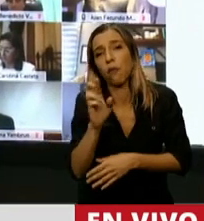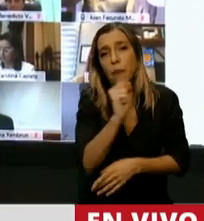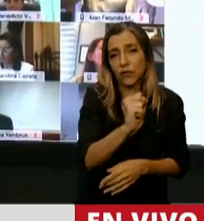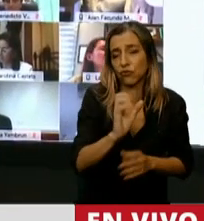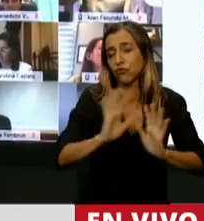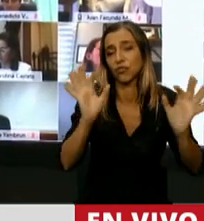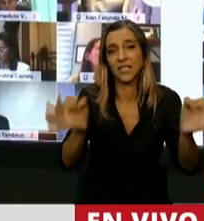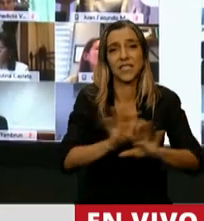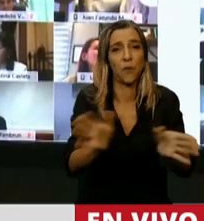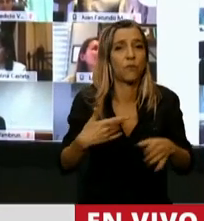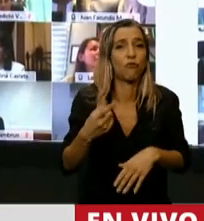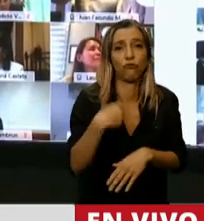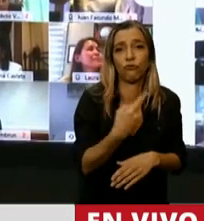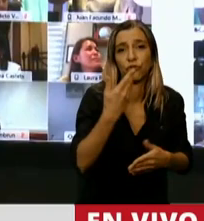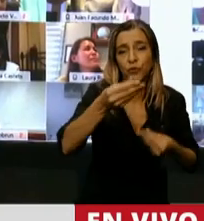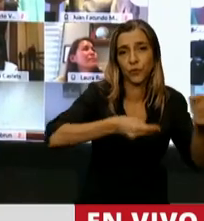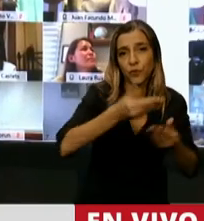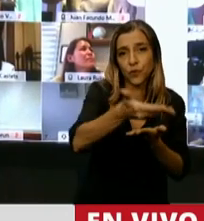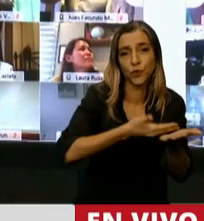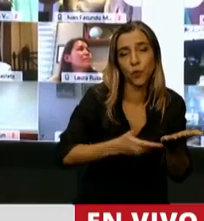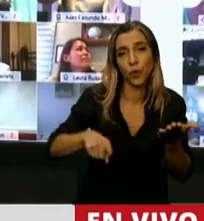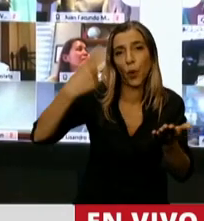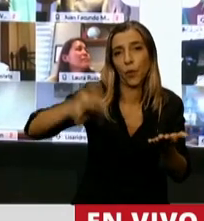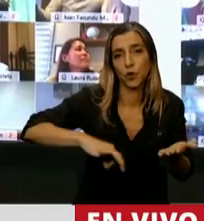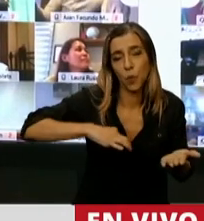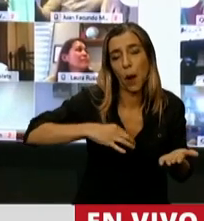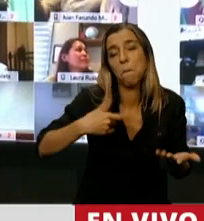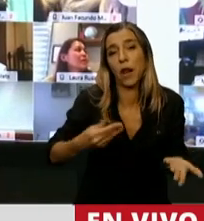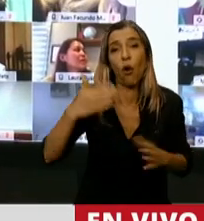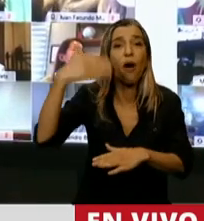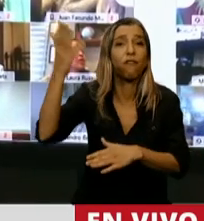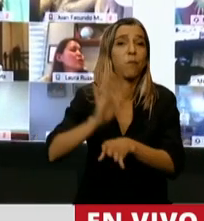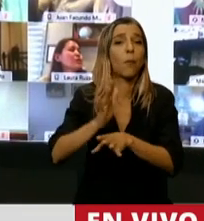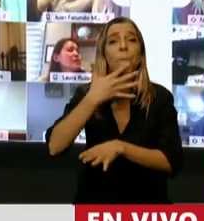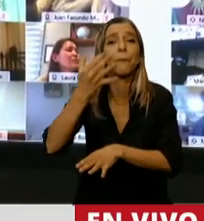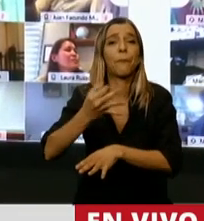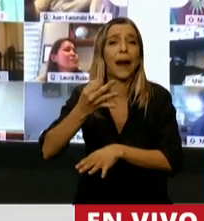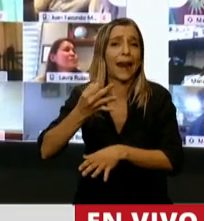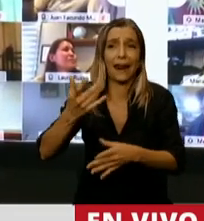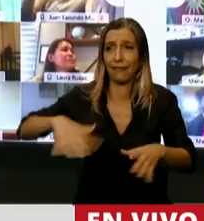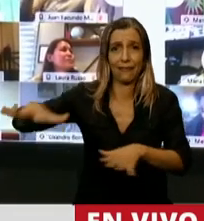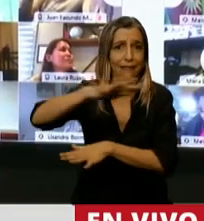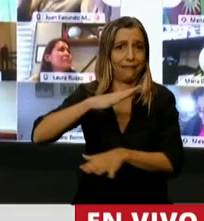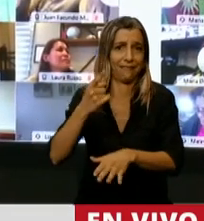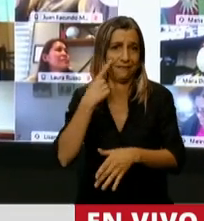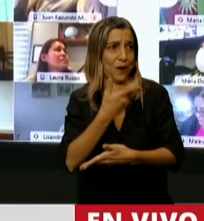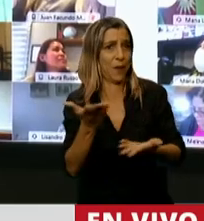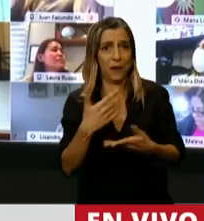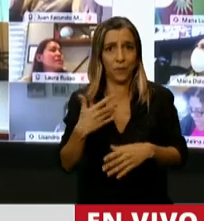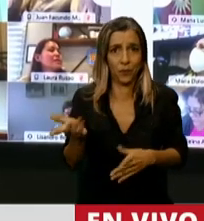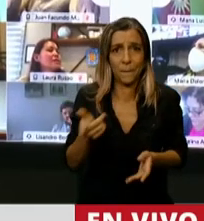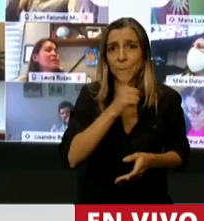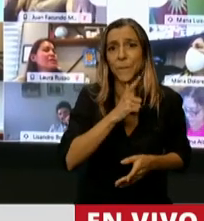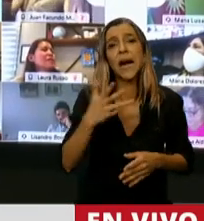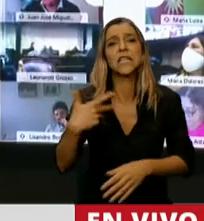y del año 2021, como si afuera hubiese una realidad virtual en el cual está todo ordenado. Estamos solo esperando la